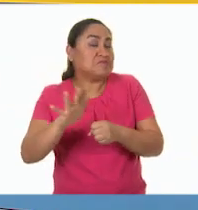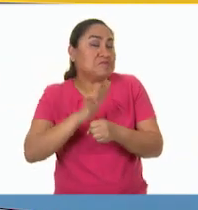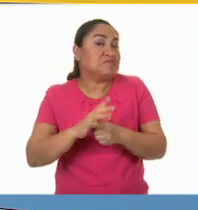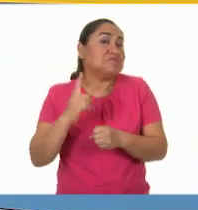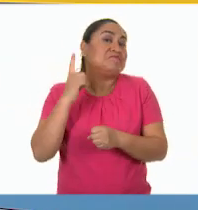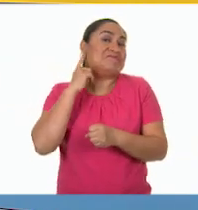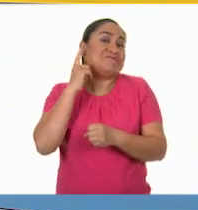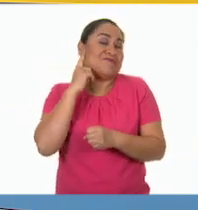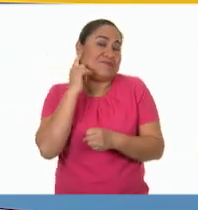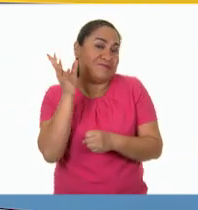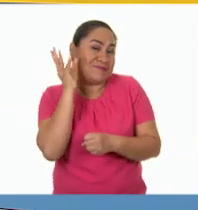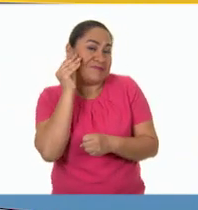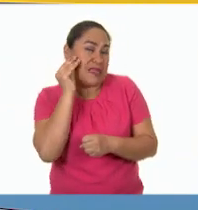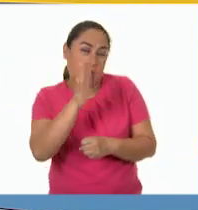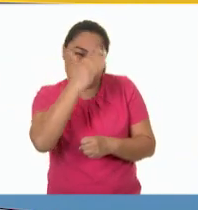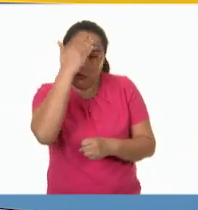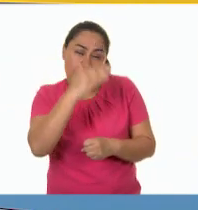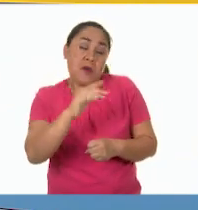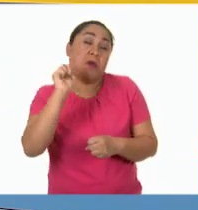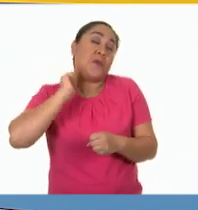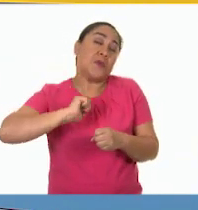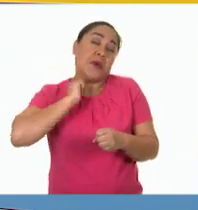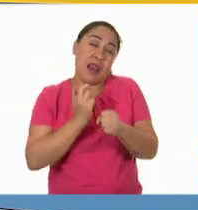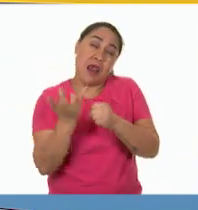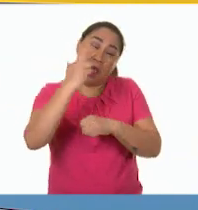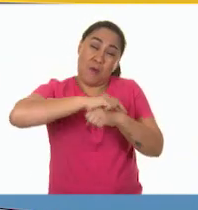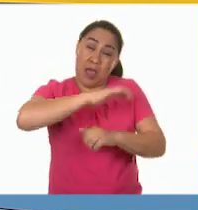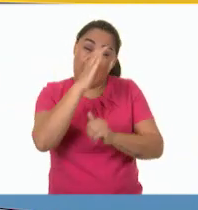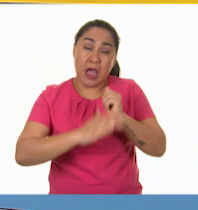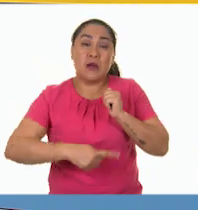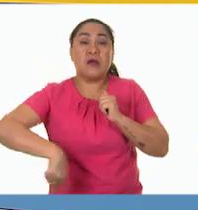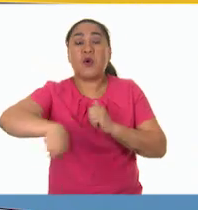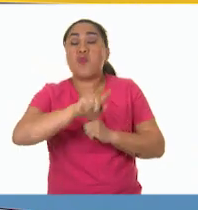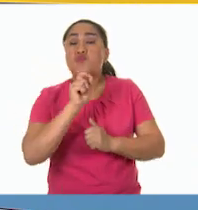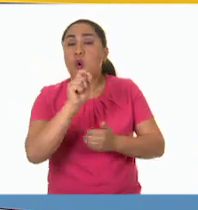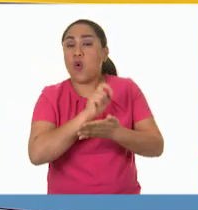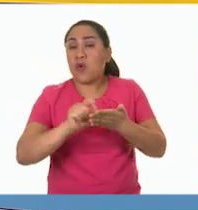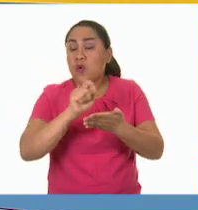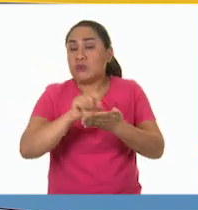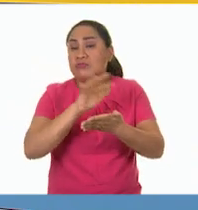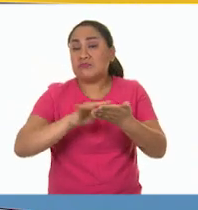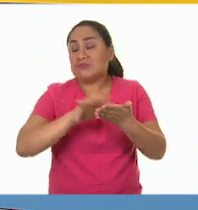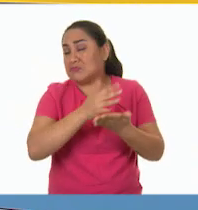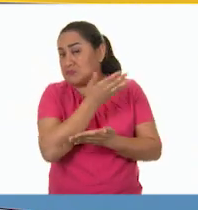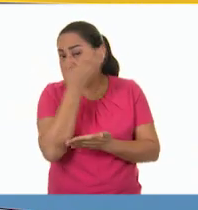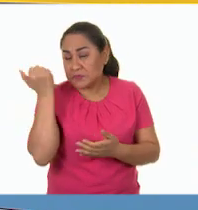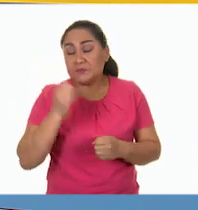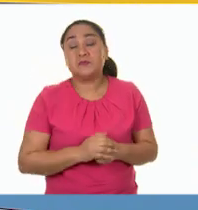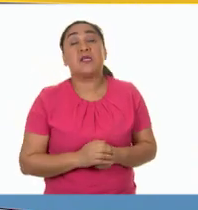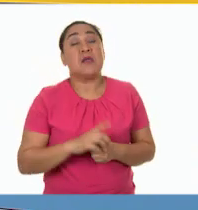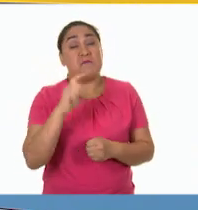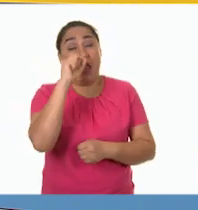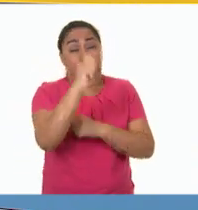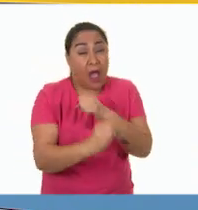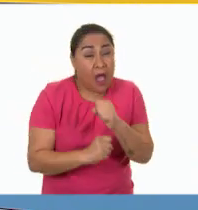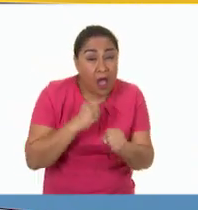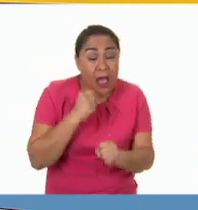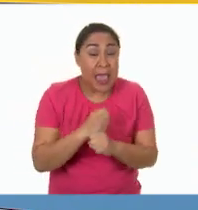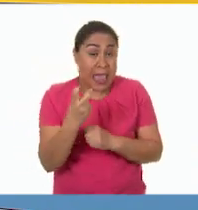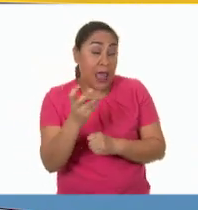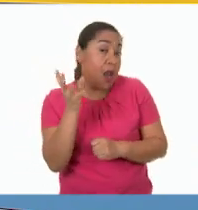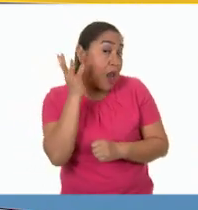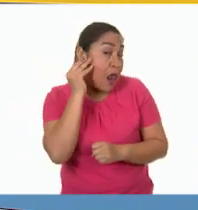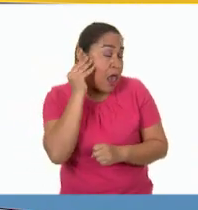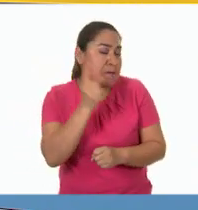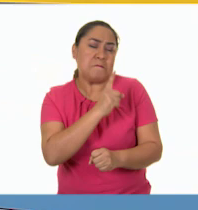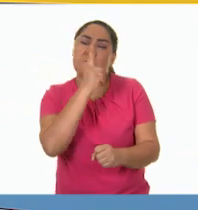nivel de alfabetización que imperaba después de la revolución, pues esto fue un logro enorme. Durante más de 20 años, la radio fue el